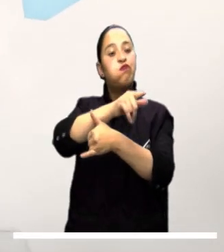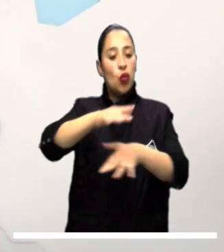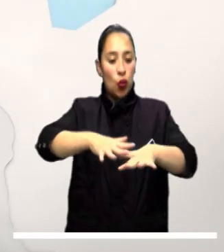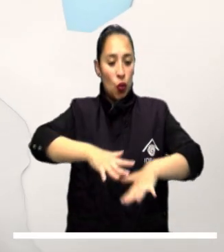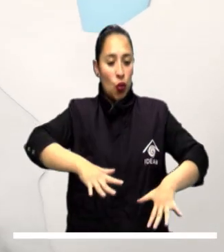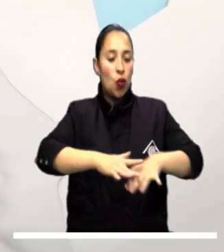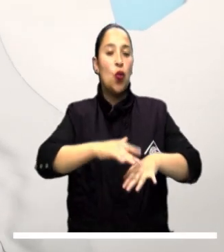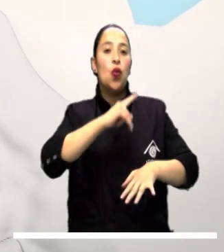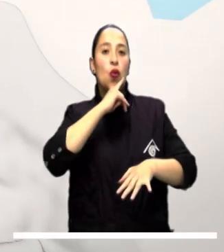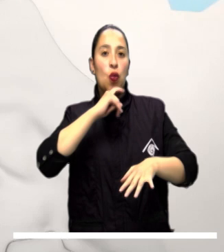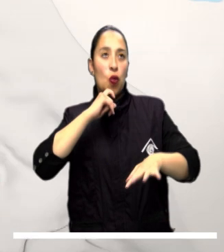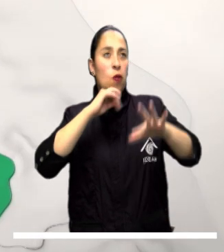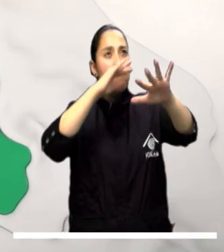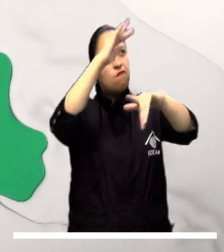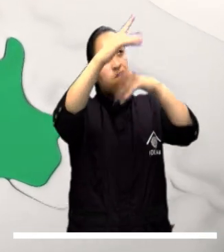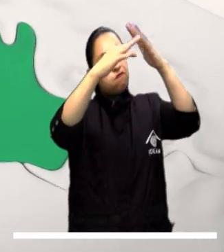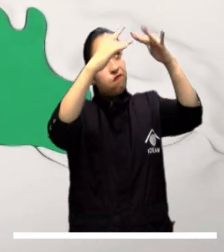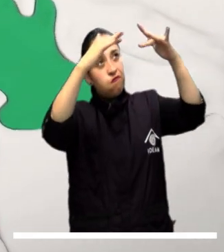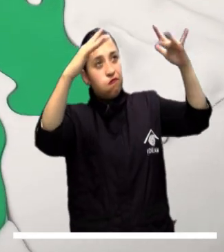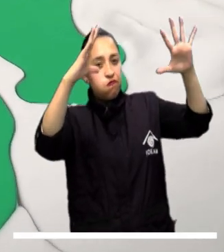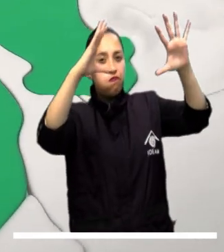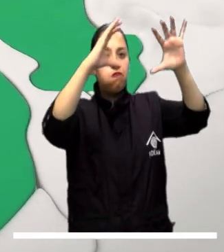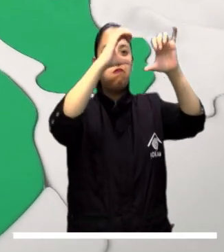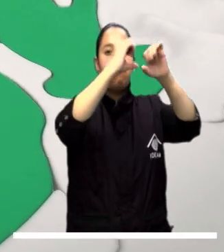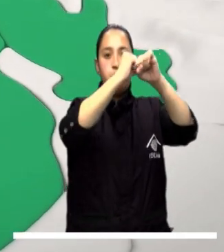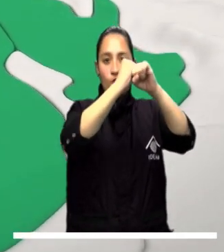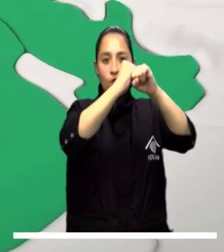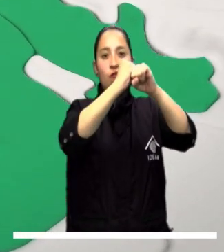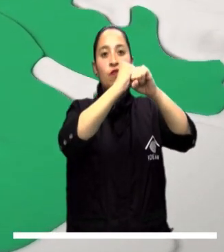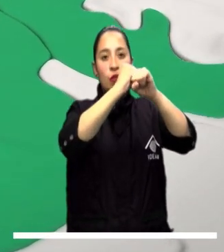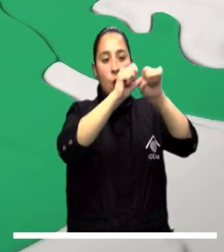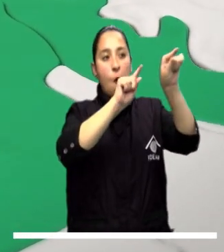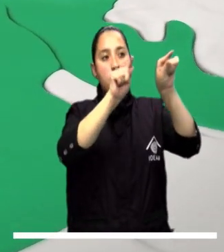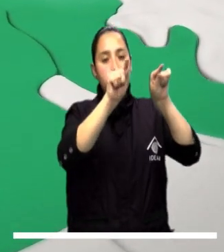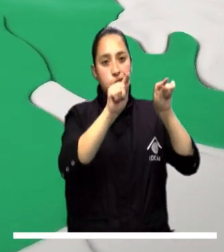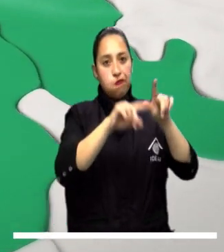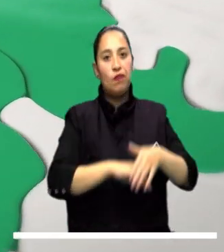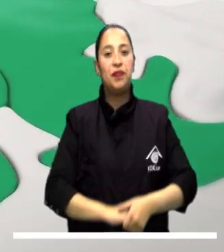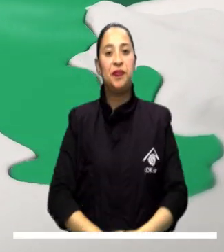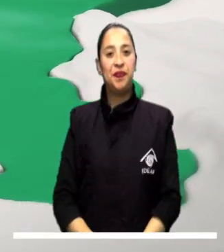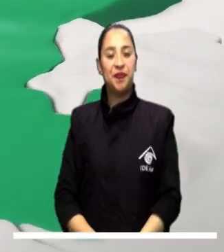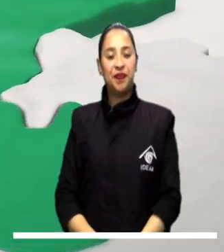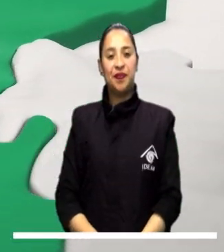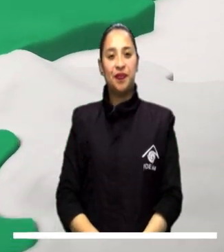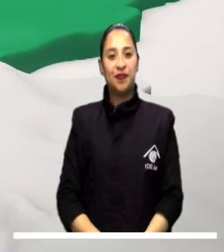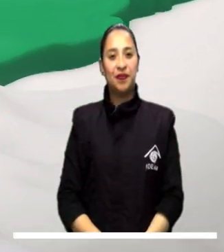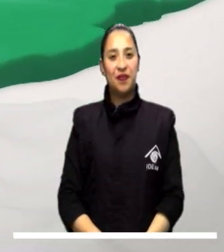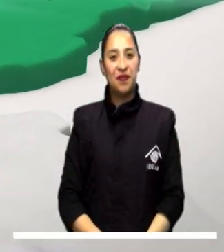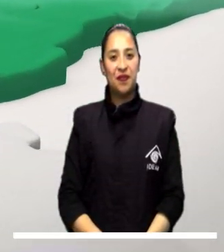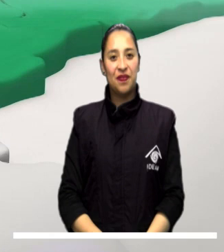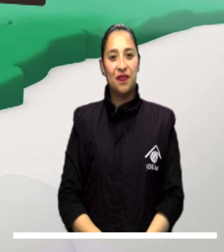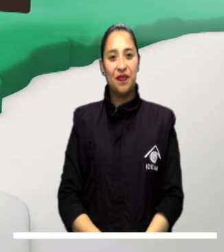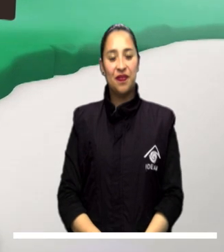El Caribe colombiano prevé tiempo seco y cielo mayormente nublado sobre amplios sectores de la región.